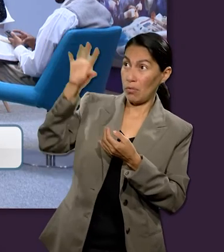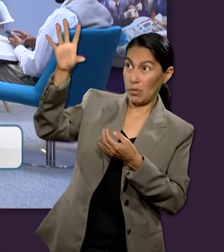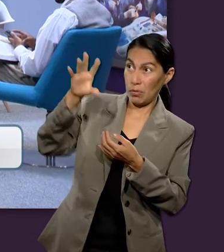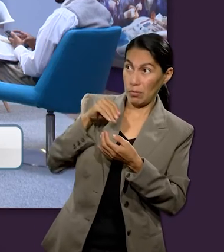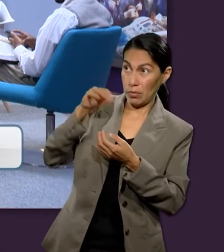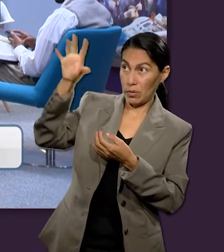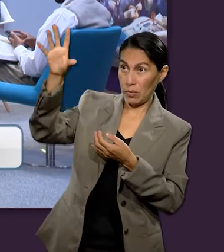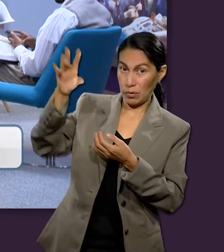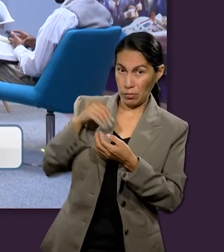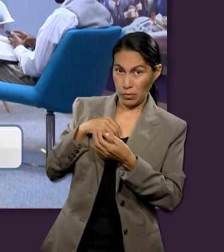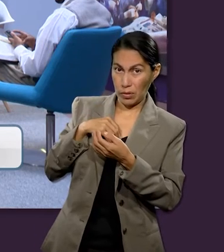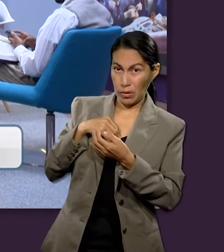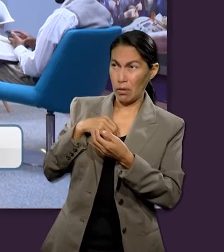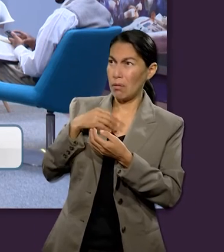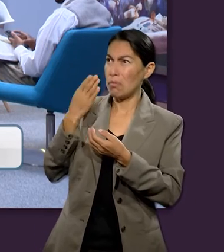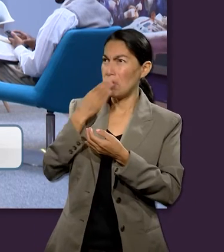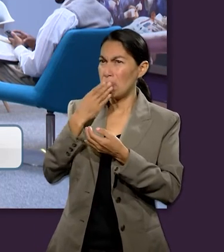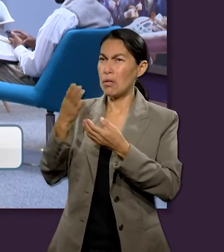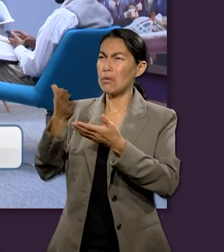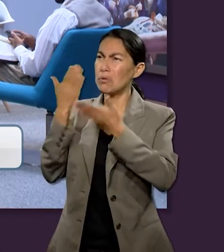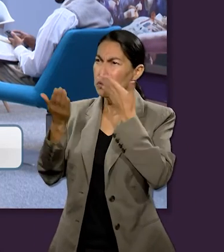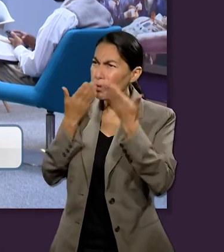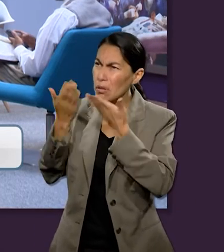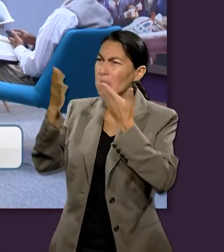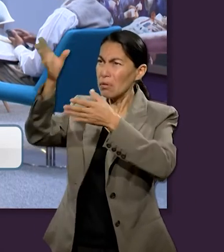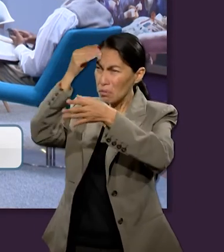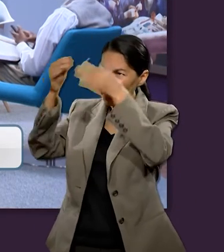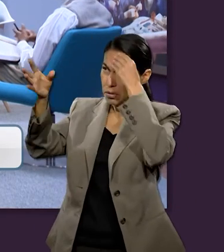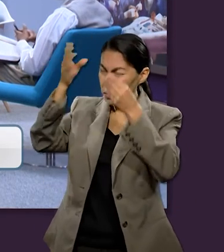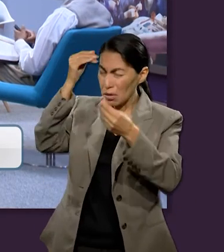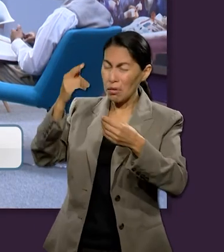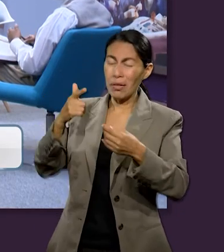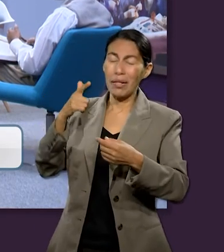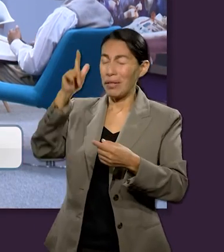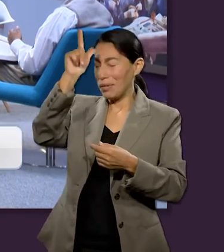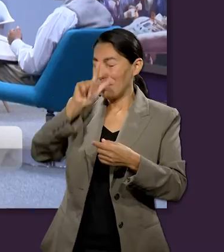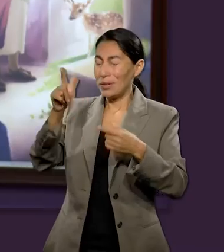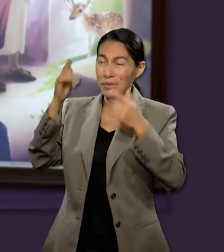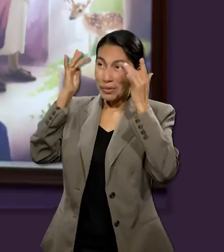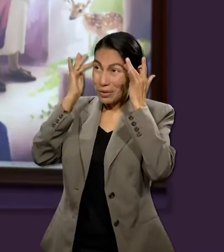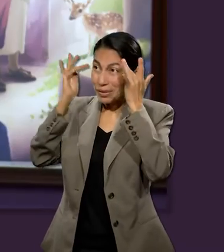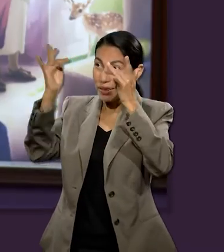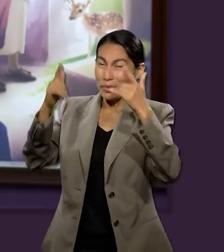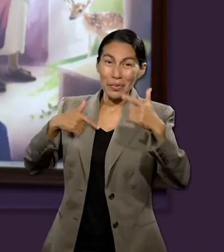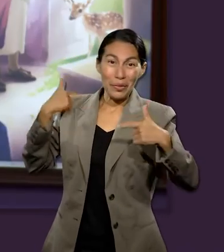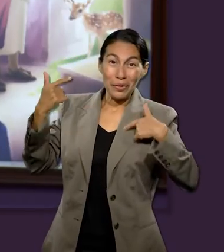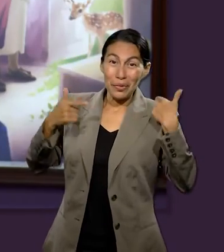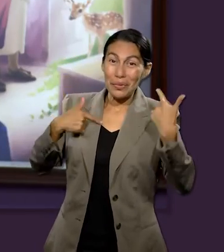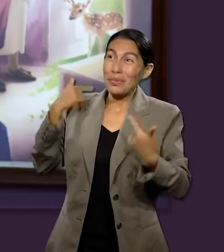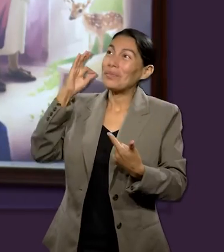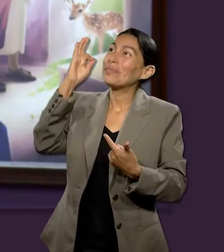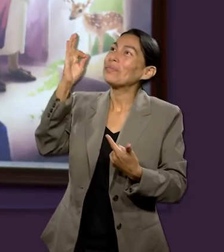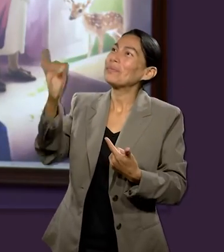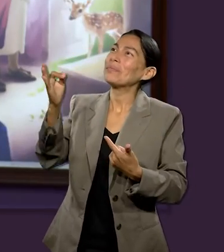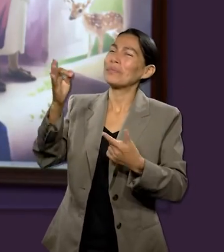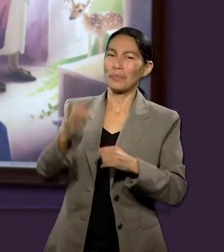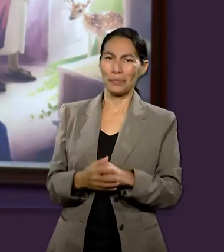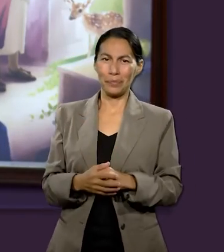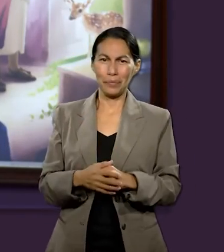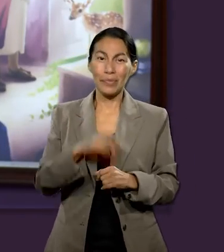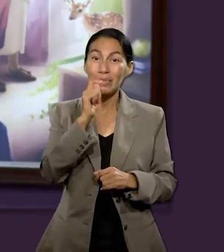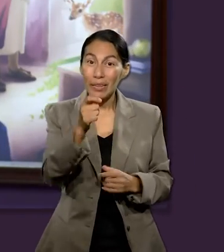imitadores de nosotros y del Señor, recibiendo la palabra en medio de gran tribulación, con gozo del Espíritu Santo.